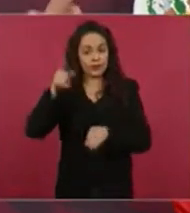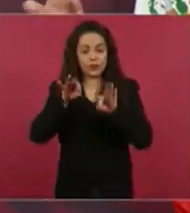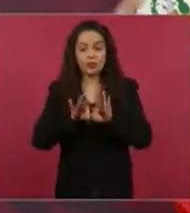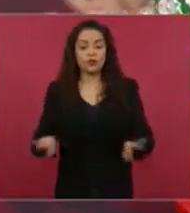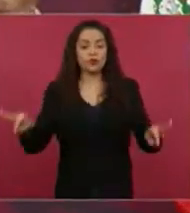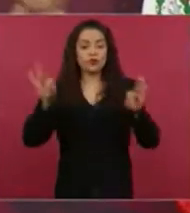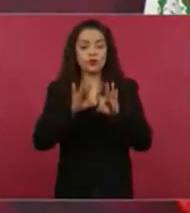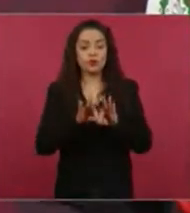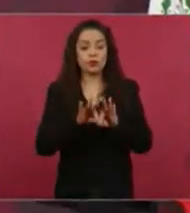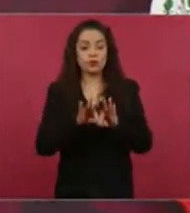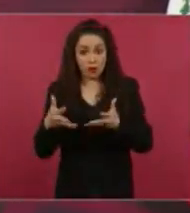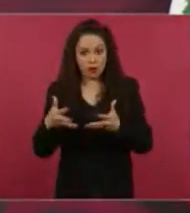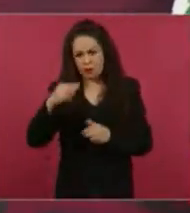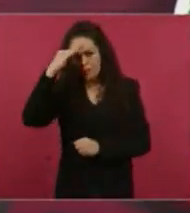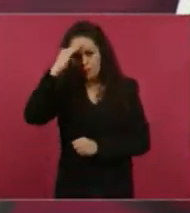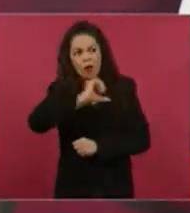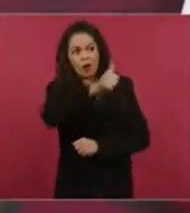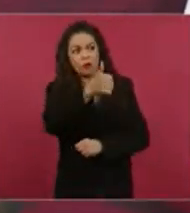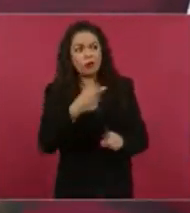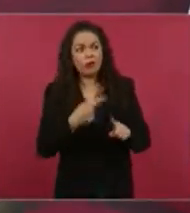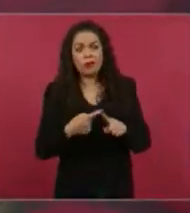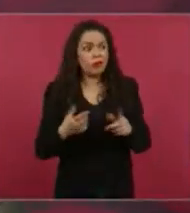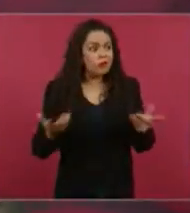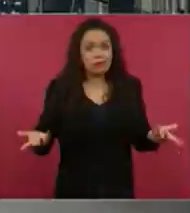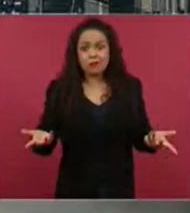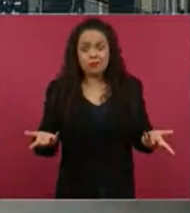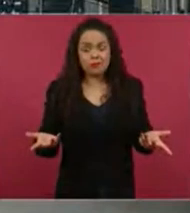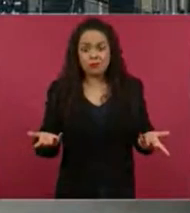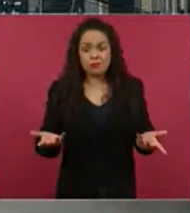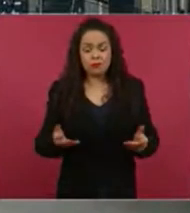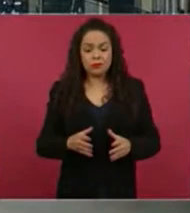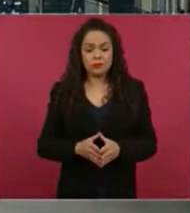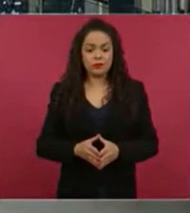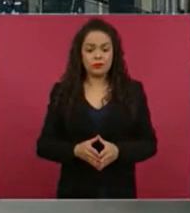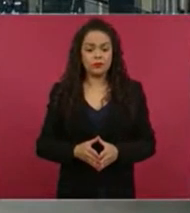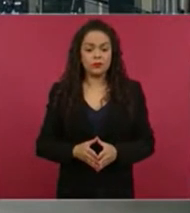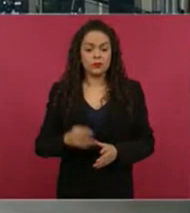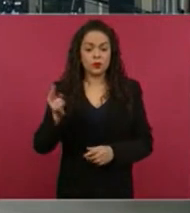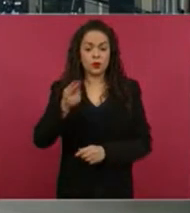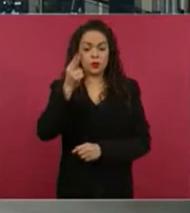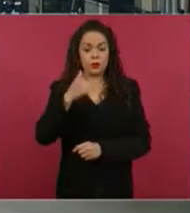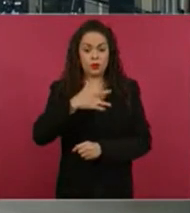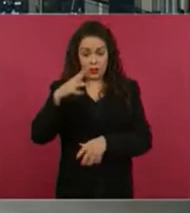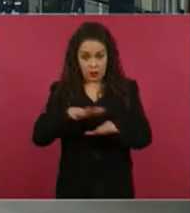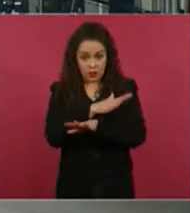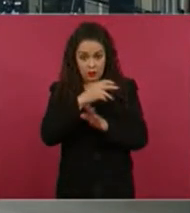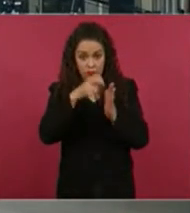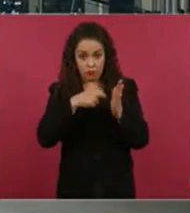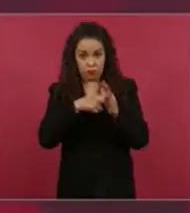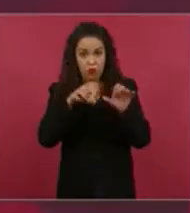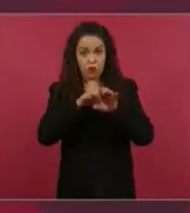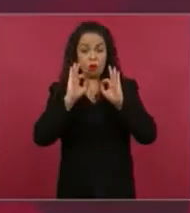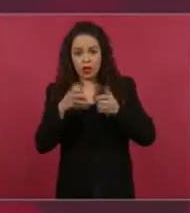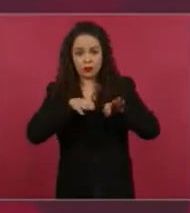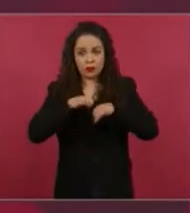si no, ¿quién? ¿Considera usted que se requiere una reforma a la forma de operación de la ONU? Sí, pero dada la